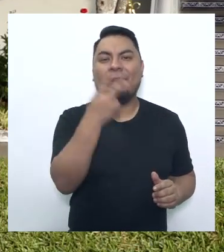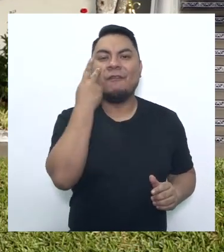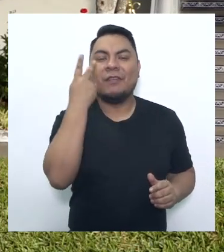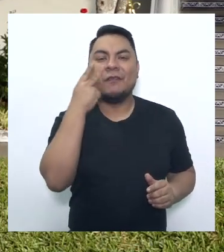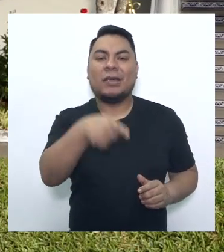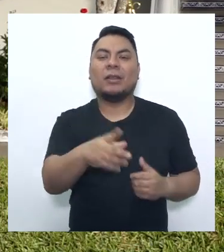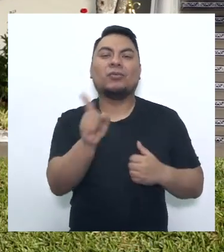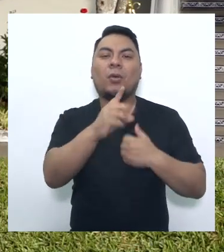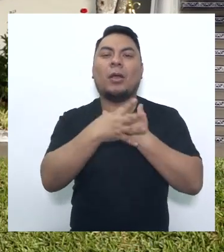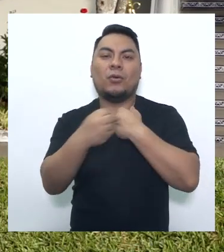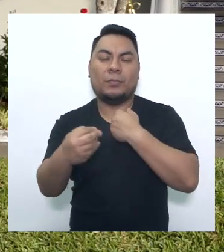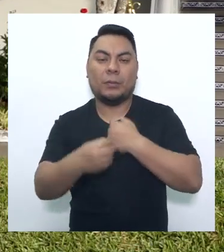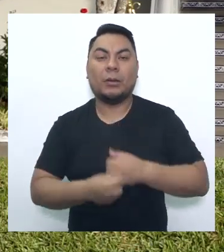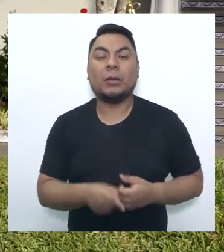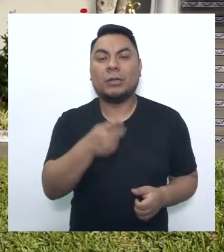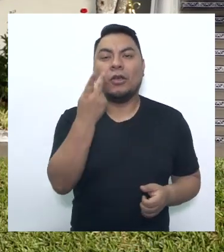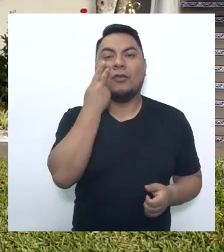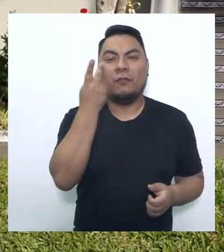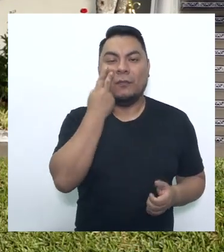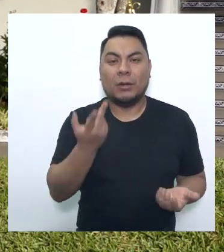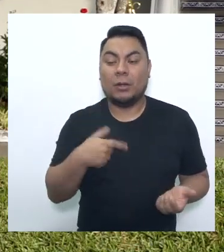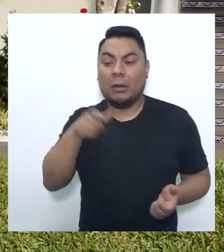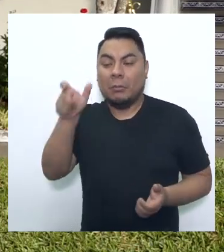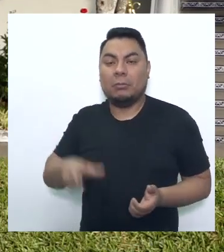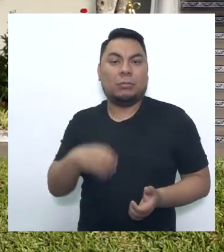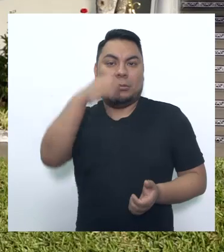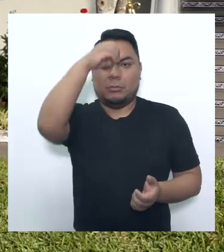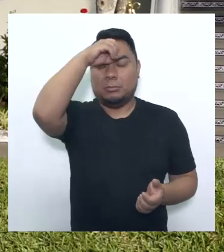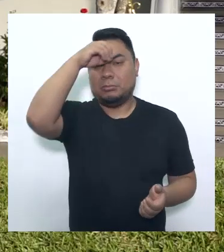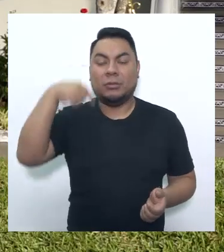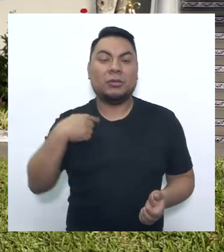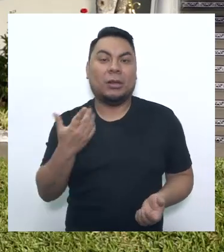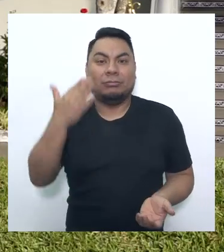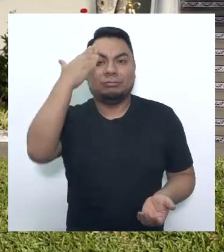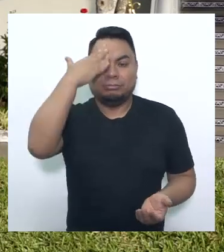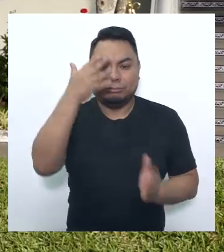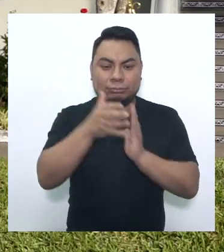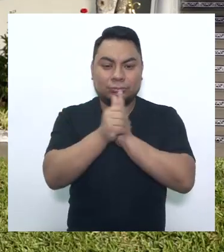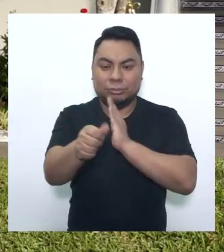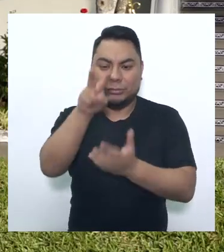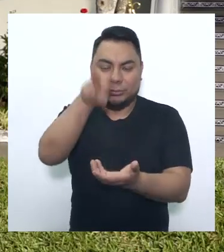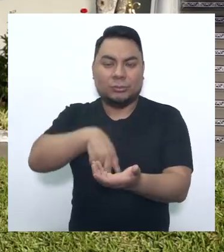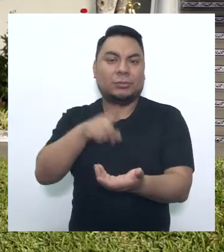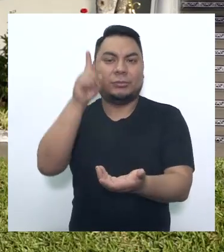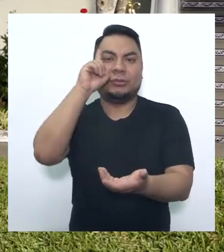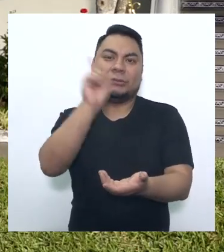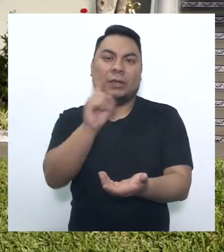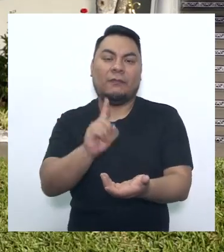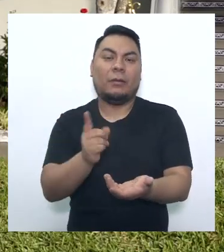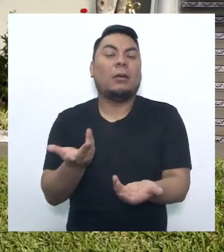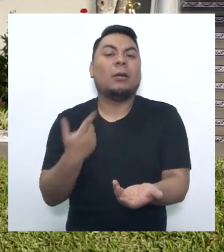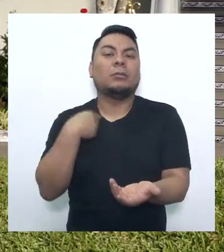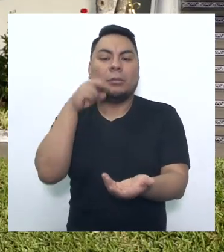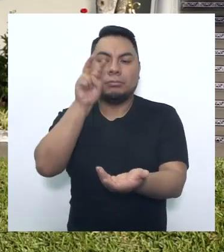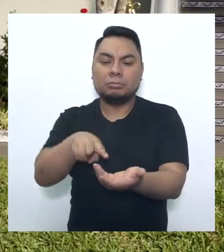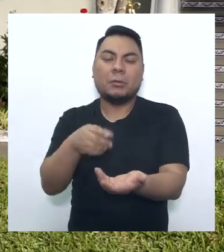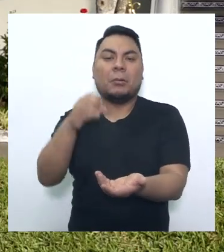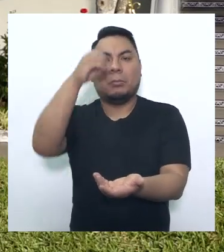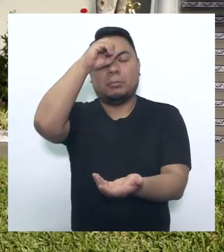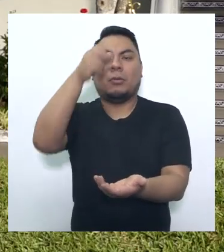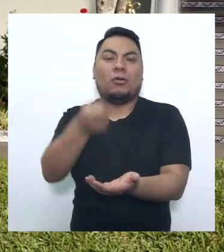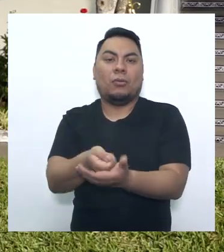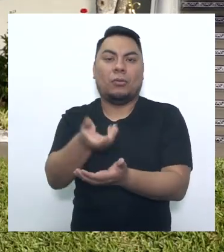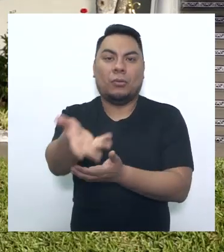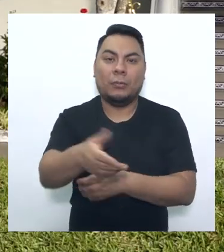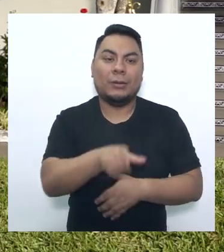aprovecha de esta situación del comprador, que no es un especialista en marcas y no puede advertir este hecho, y